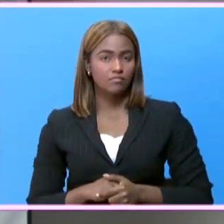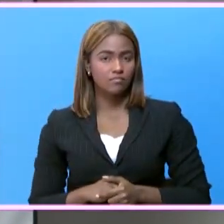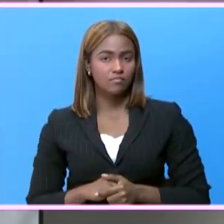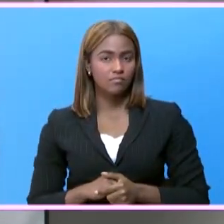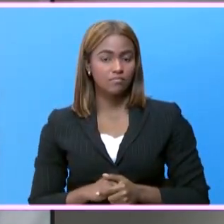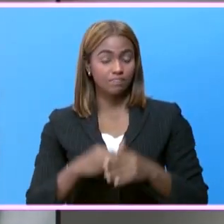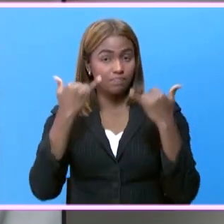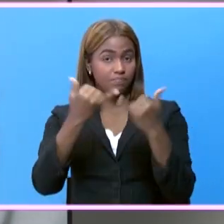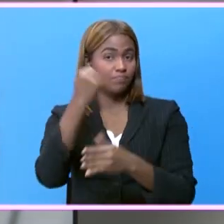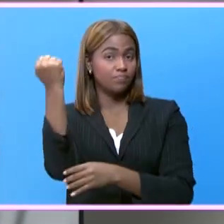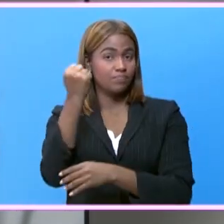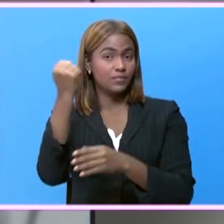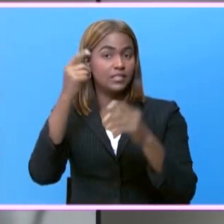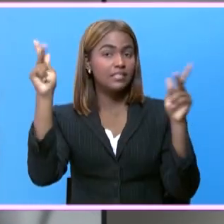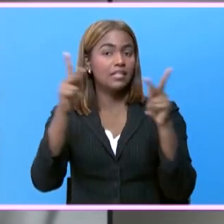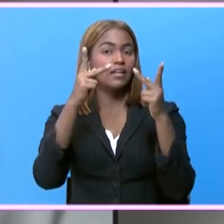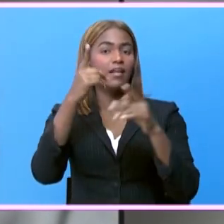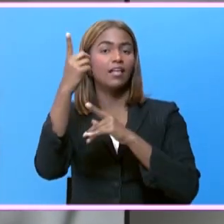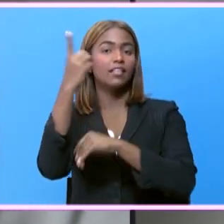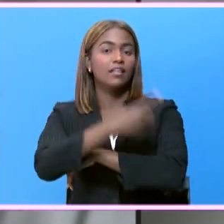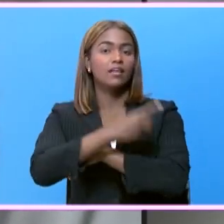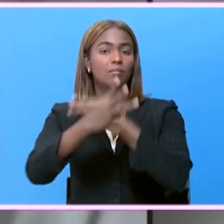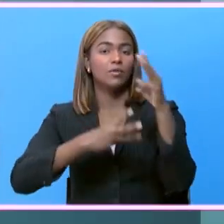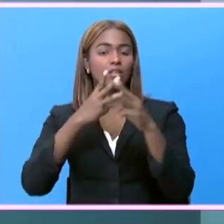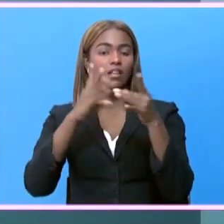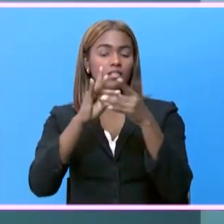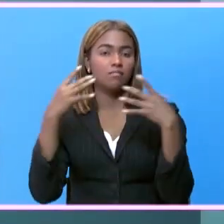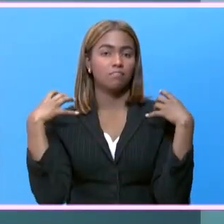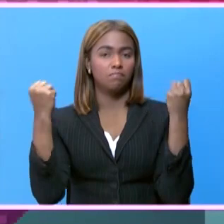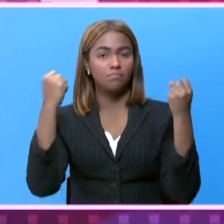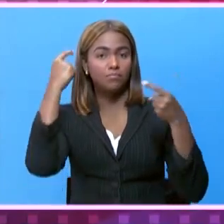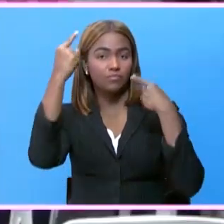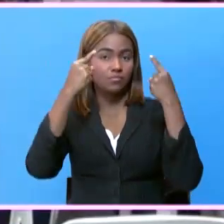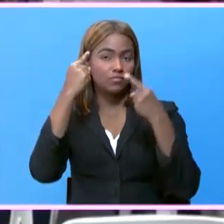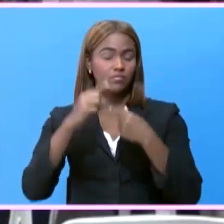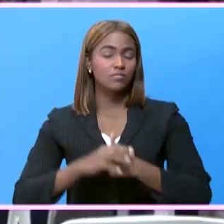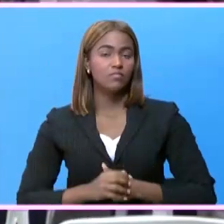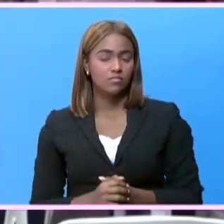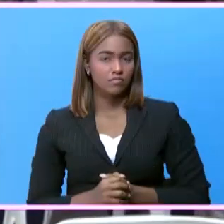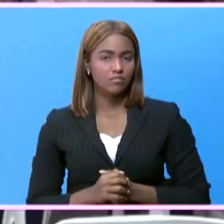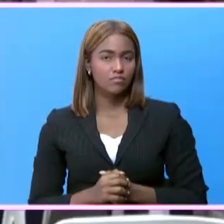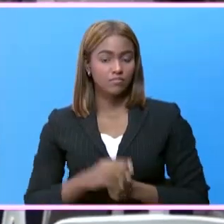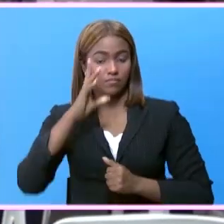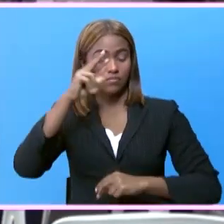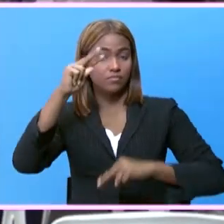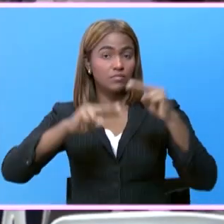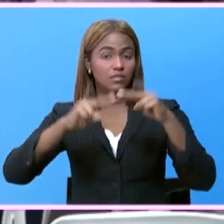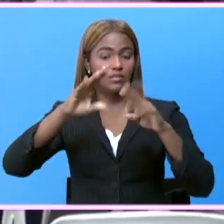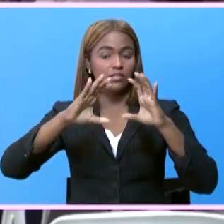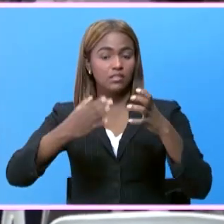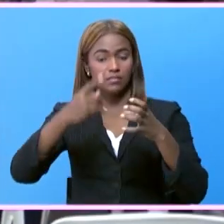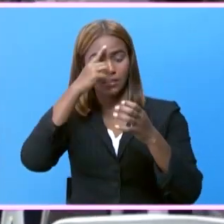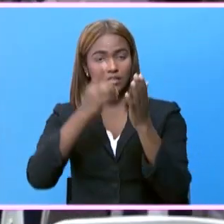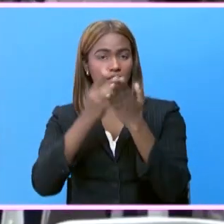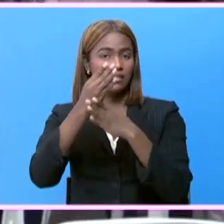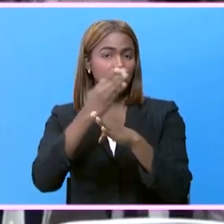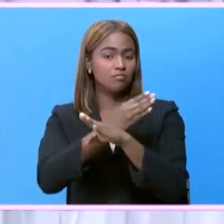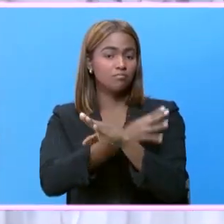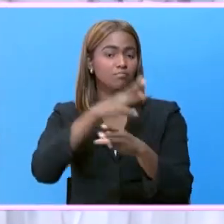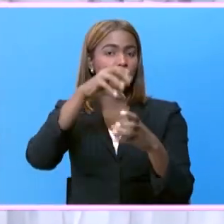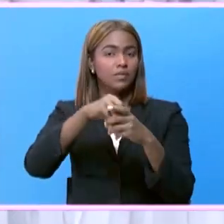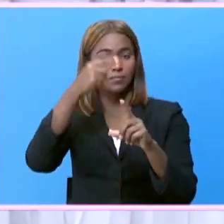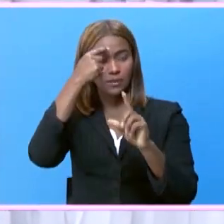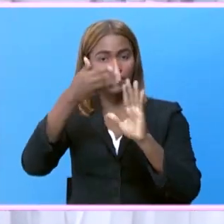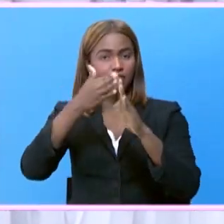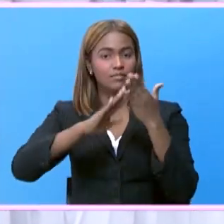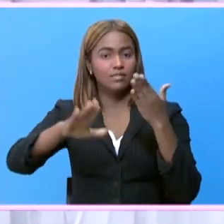Este sábado se celebra el Día Mundial de la Salud Mental. Construirán Centro de Desarrollo Integral en